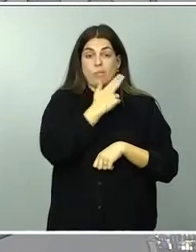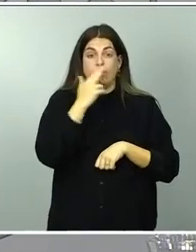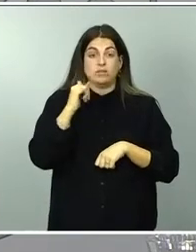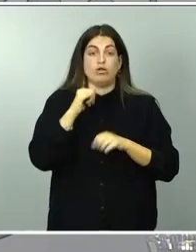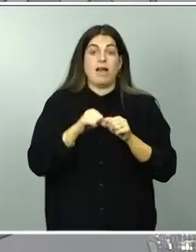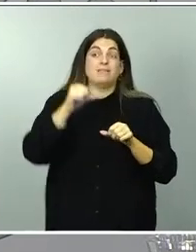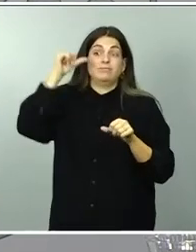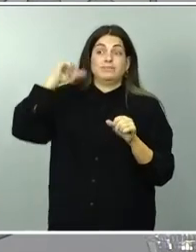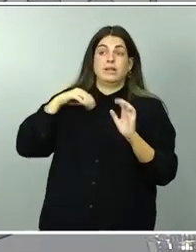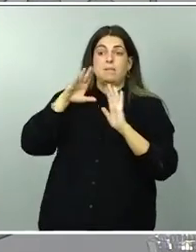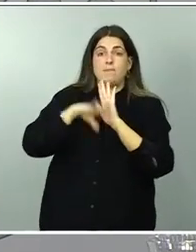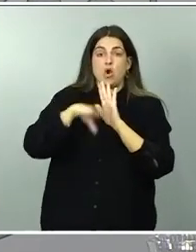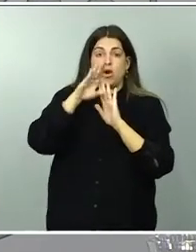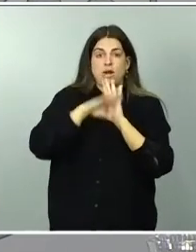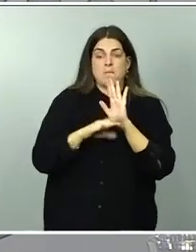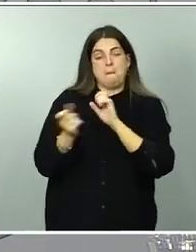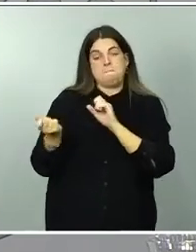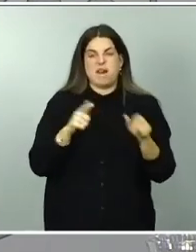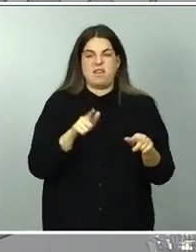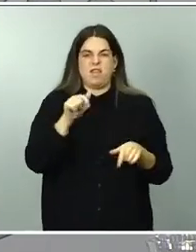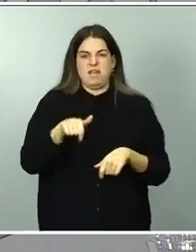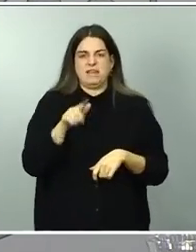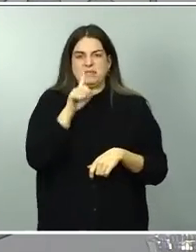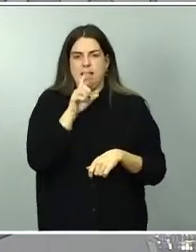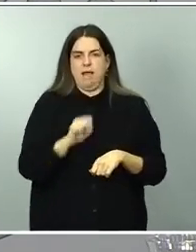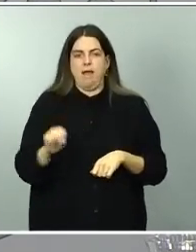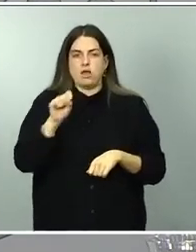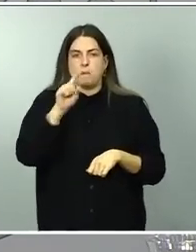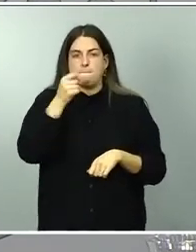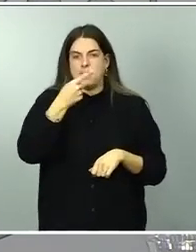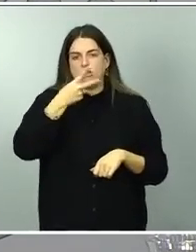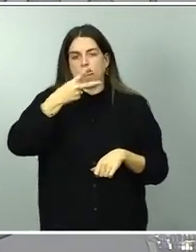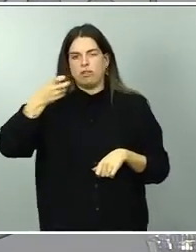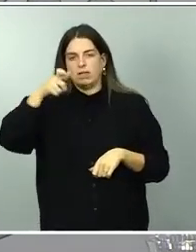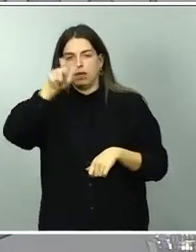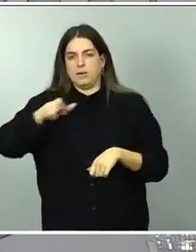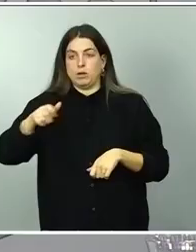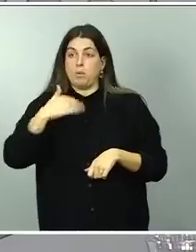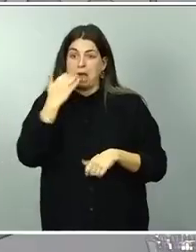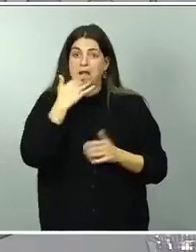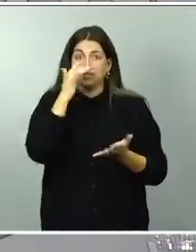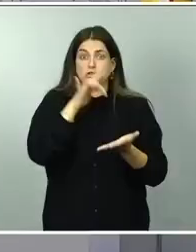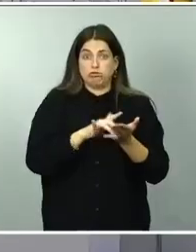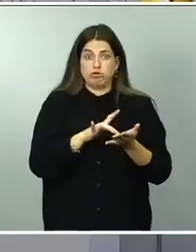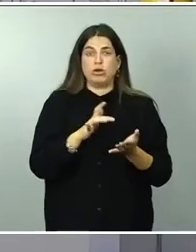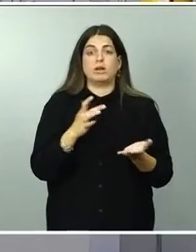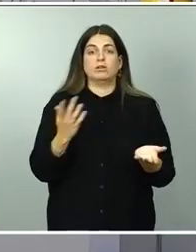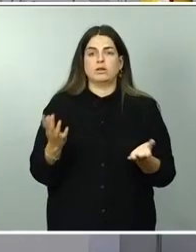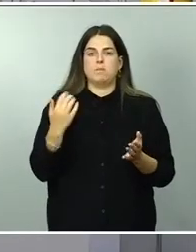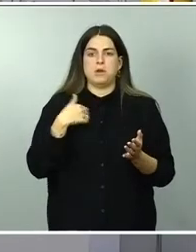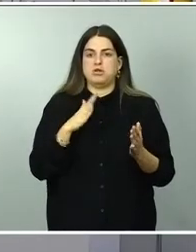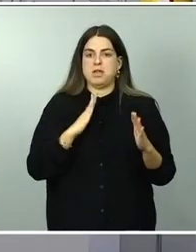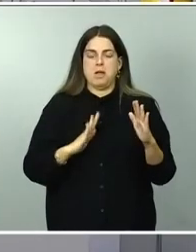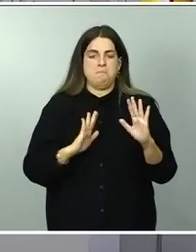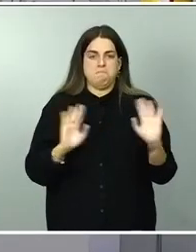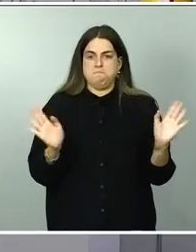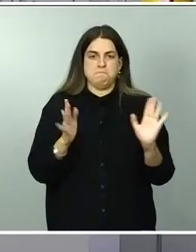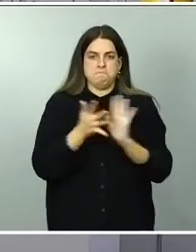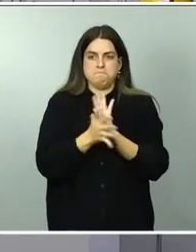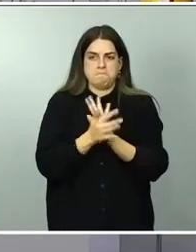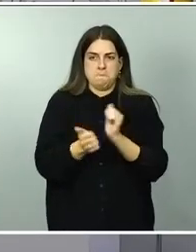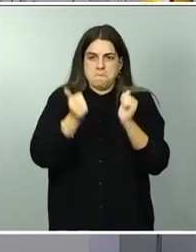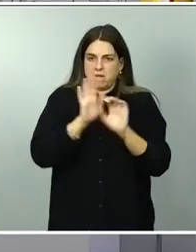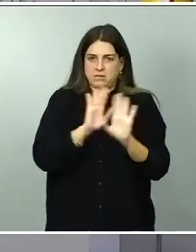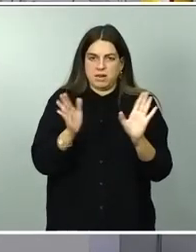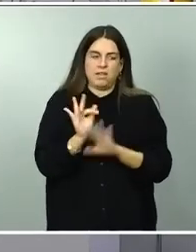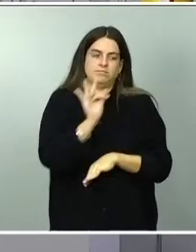idéntico a este de este año, 1.200 personas. Y no me detengo más para ceder la palabra, en primer lugar, a la ministra de